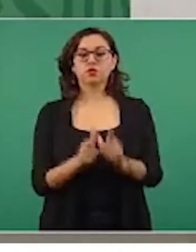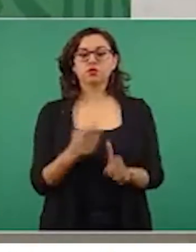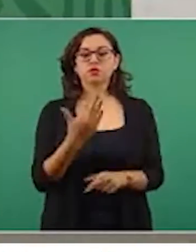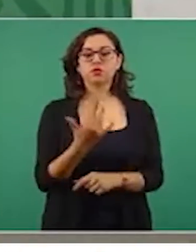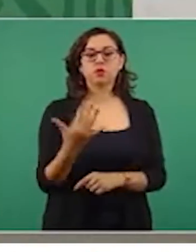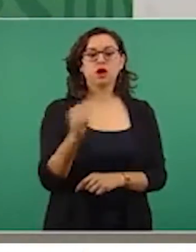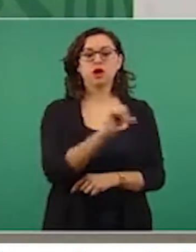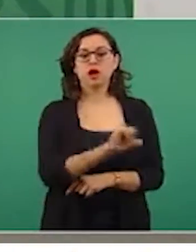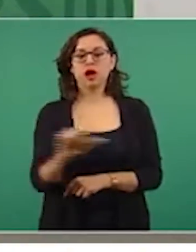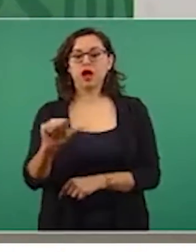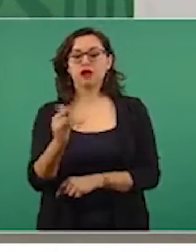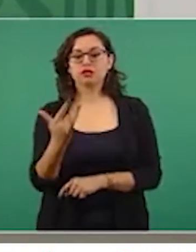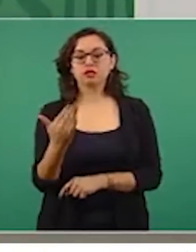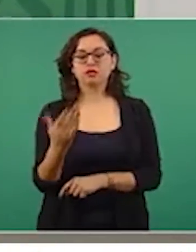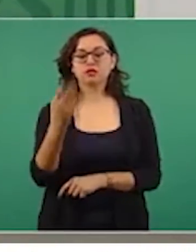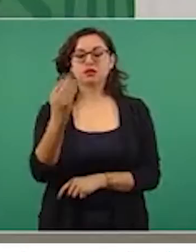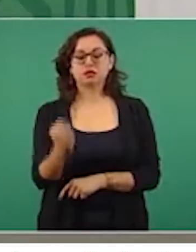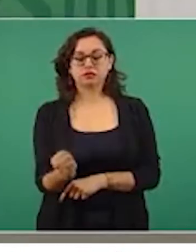y nueve.